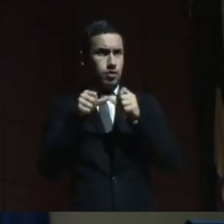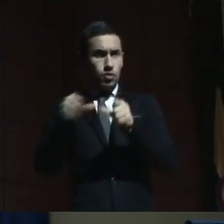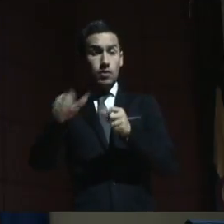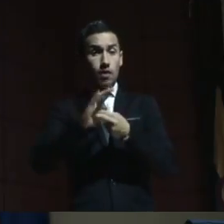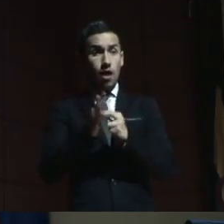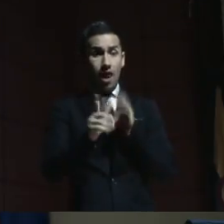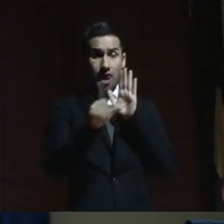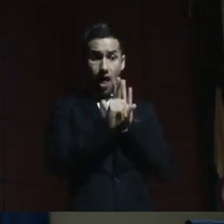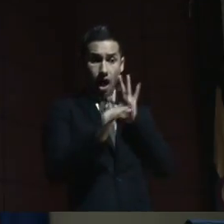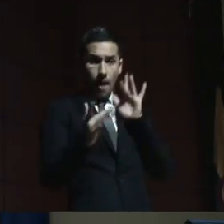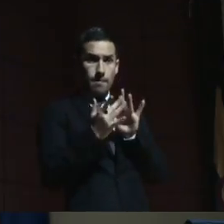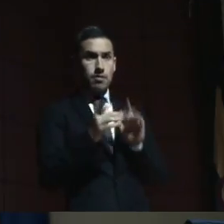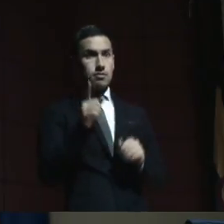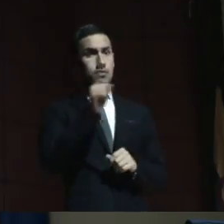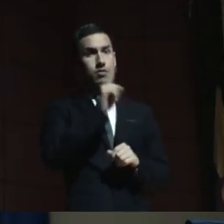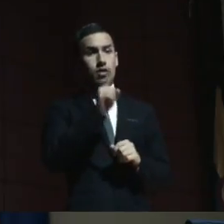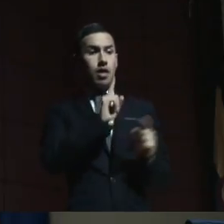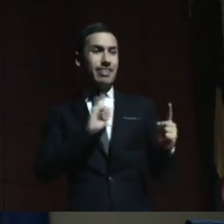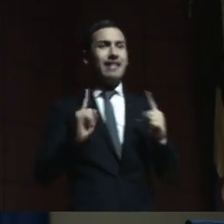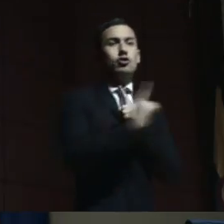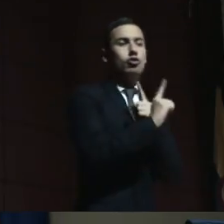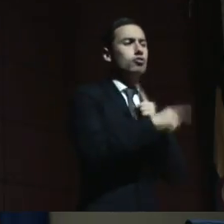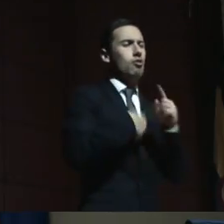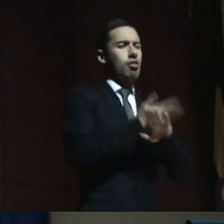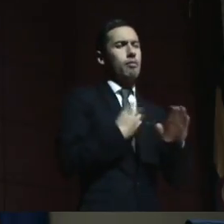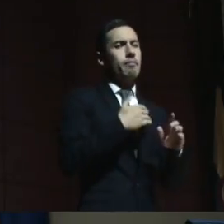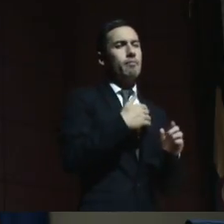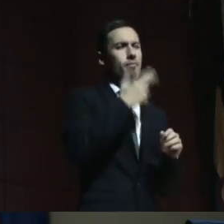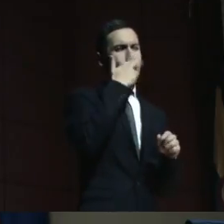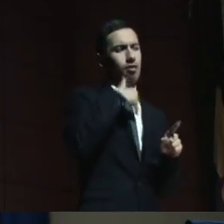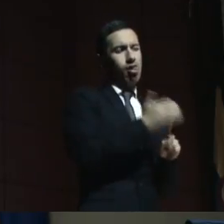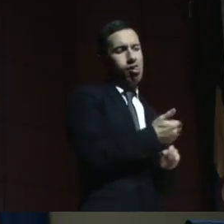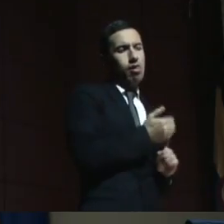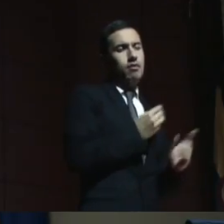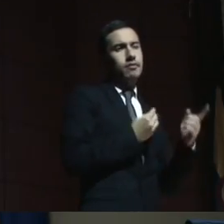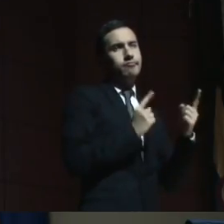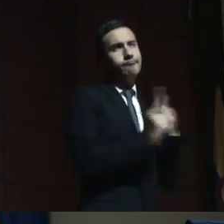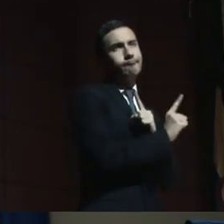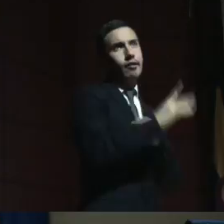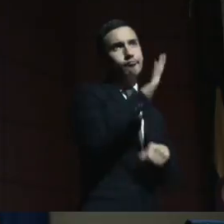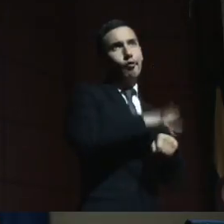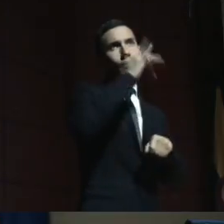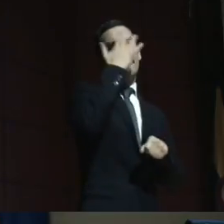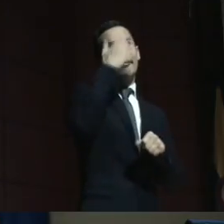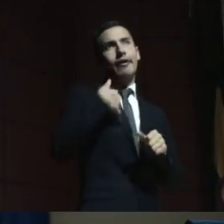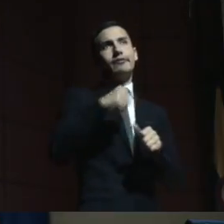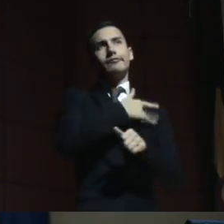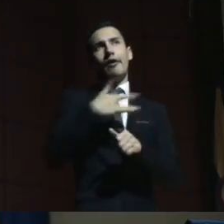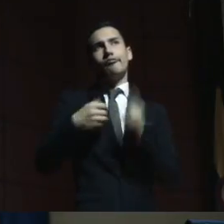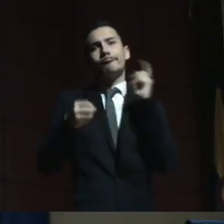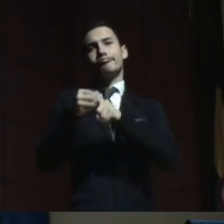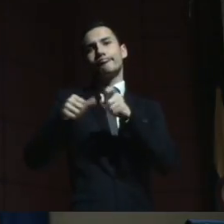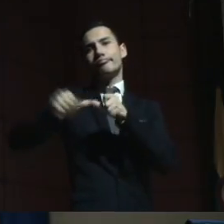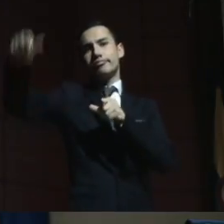es legal pedir la interdicción para tener un beneficio en el tema de salud.